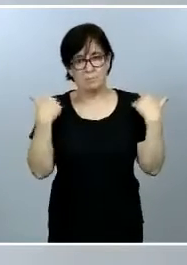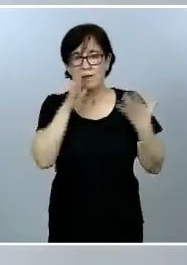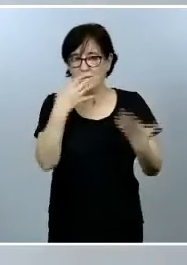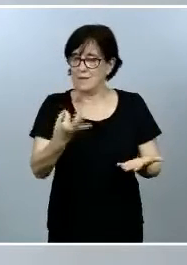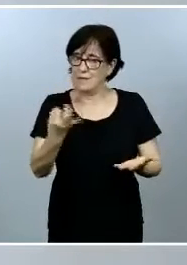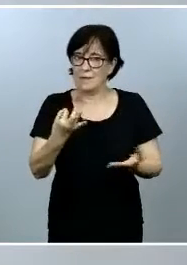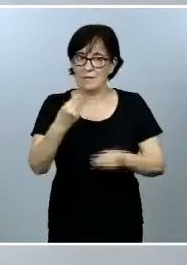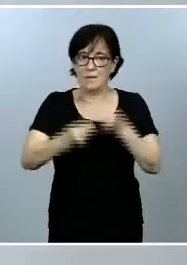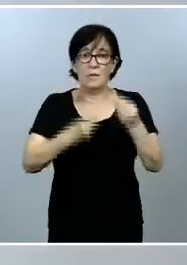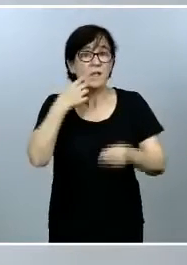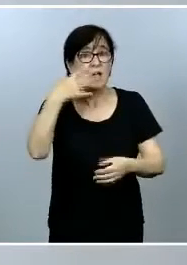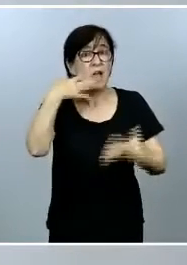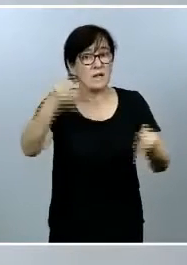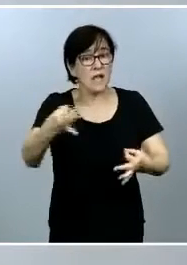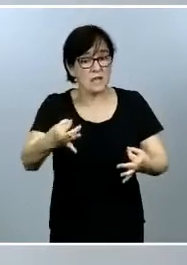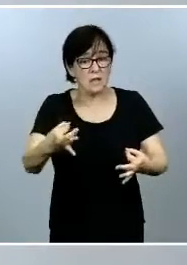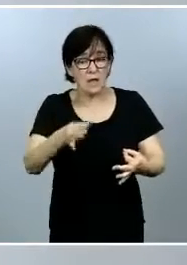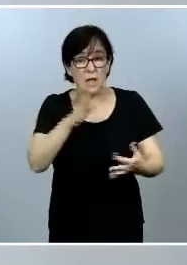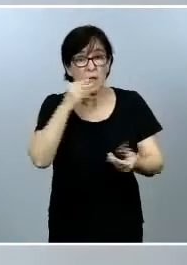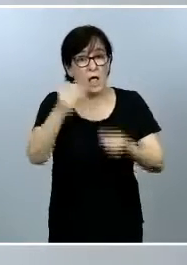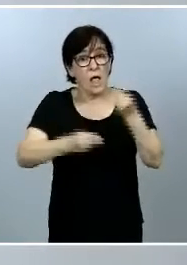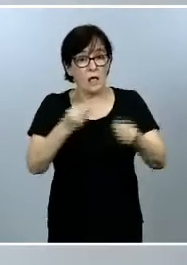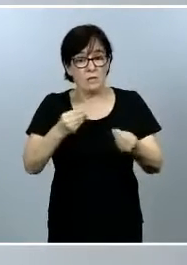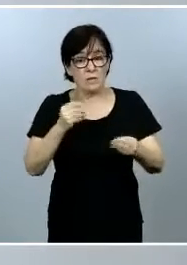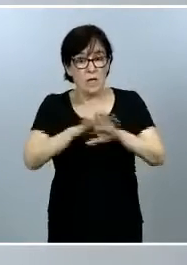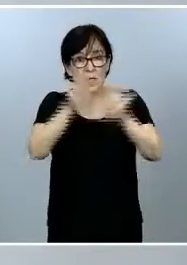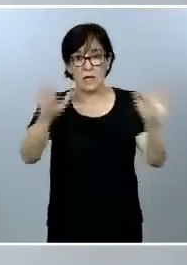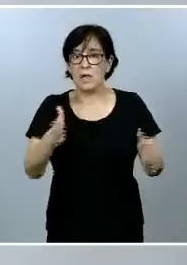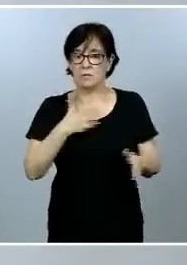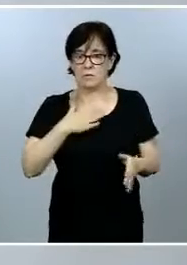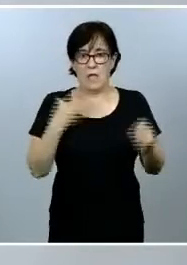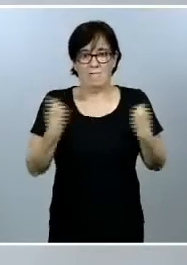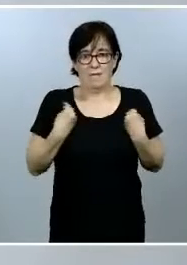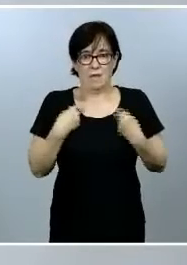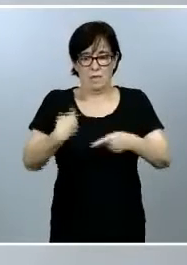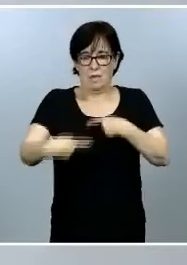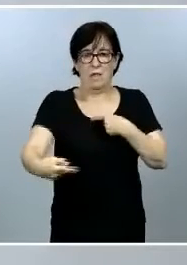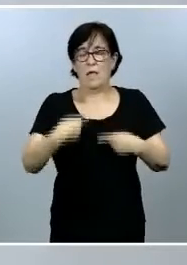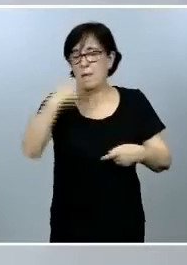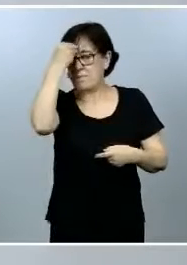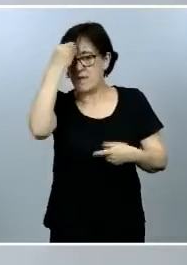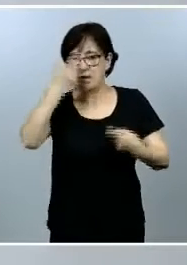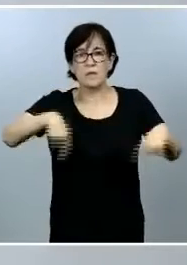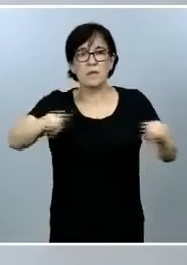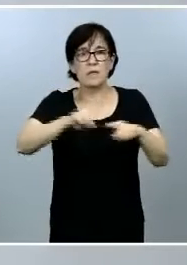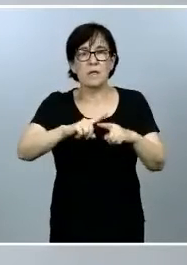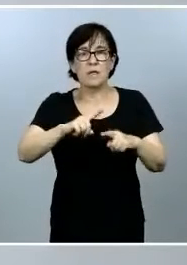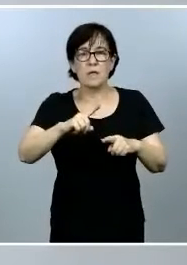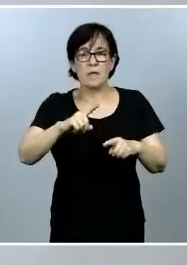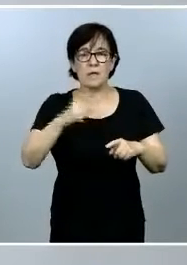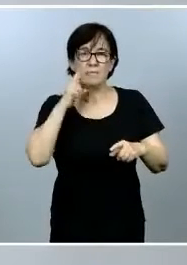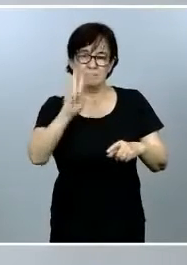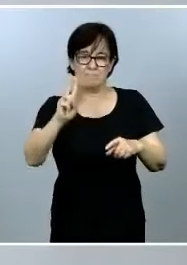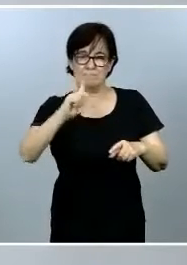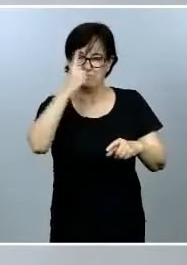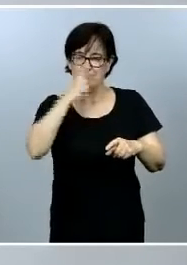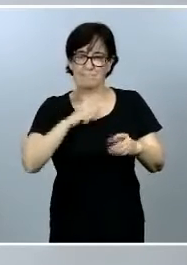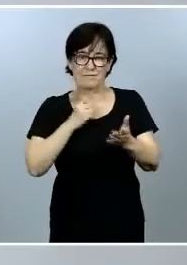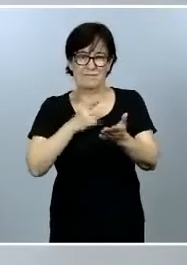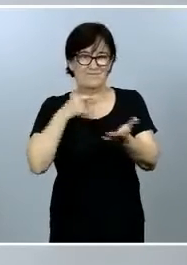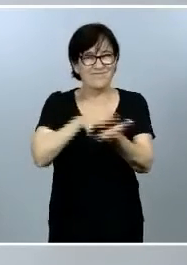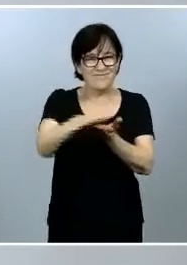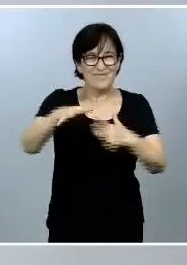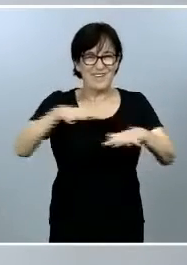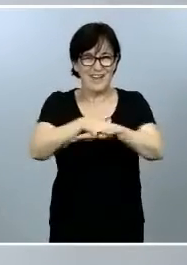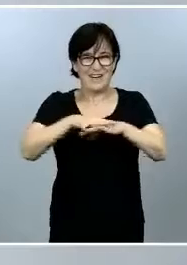es una realidad que ha entrado de forma muy clara en nuestra vida cotidiana. Piensen ustedes en esas imágenes que arrasaron en redes sociales, como